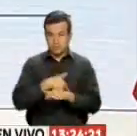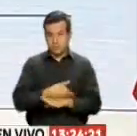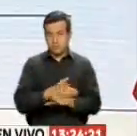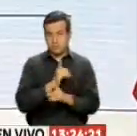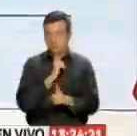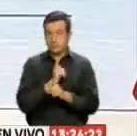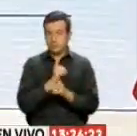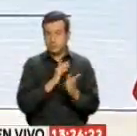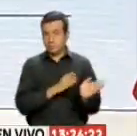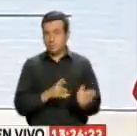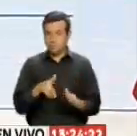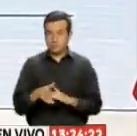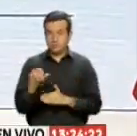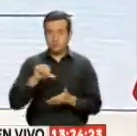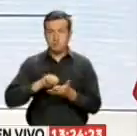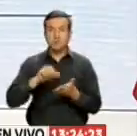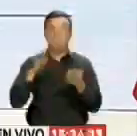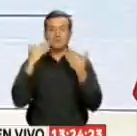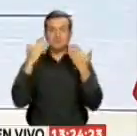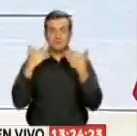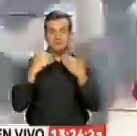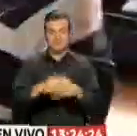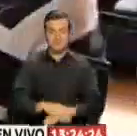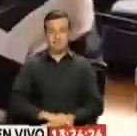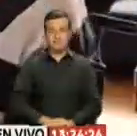jornada Que se inauguró En la ciudad de Guayaquil